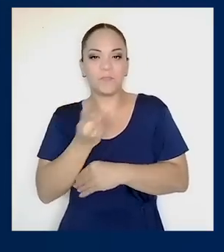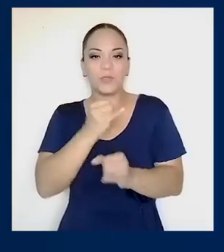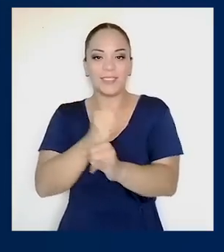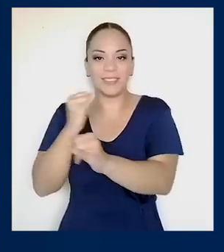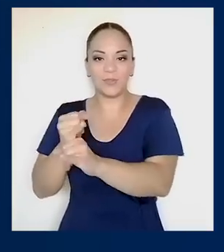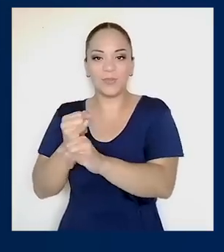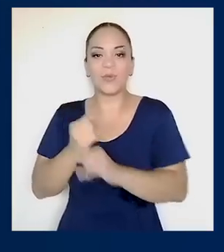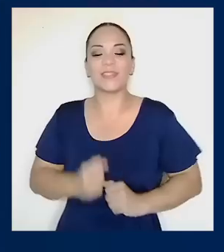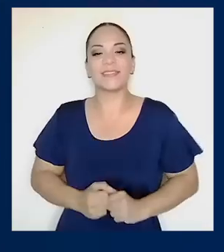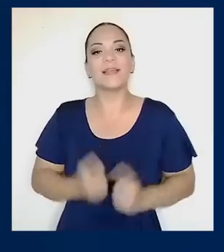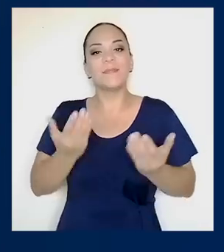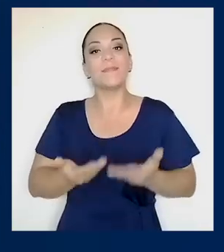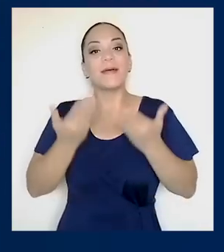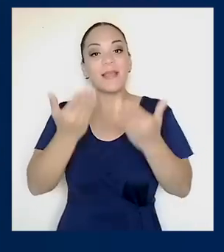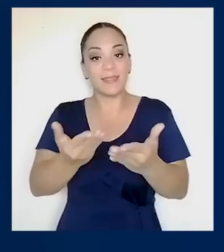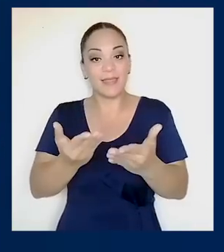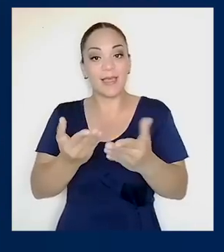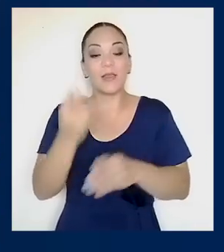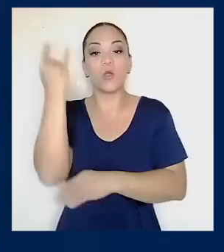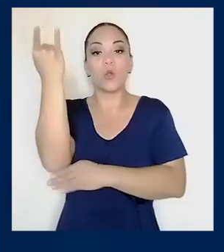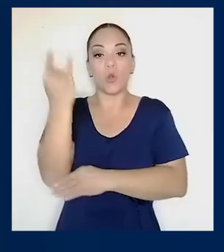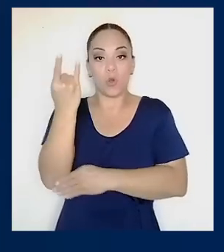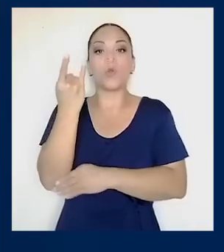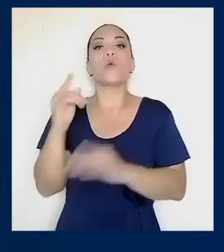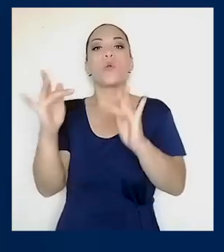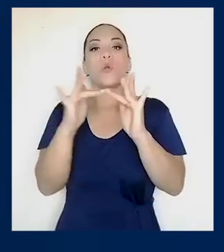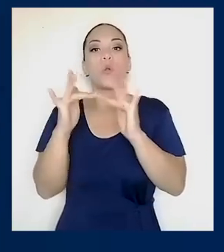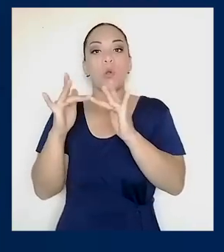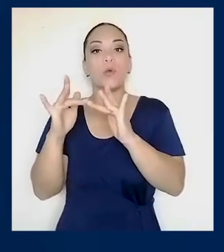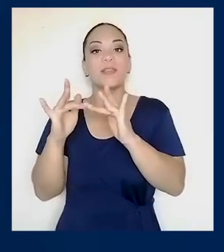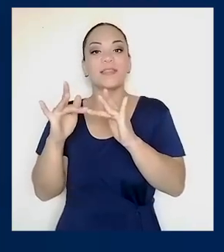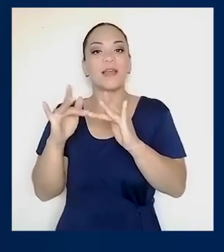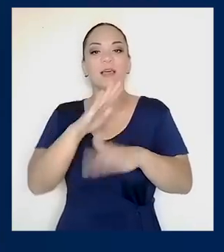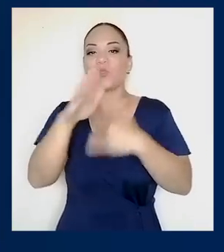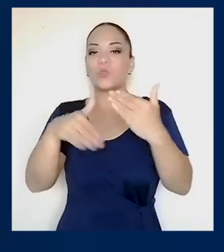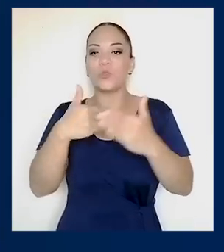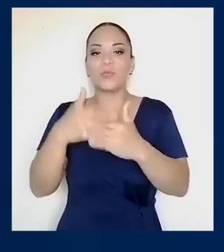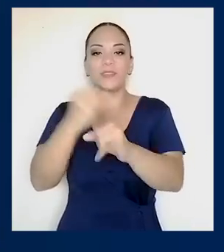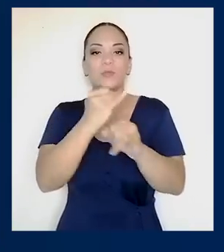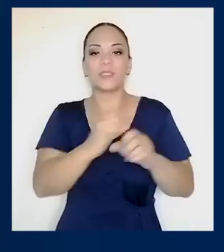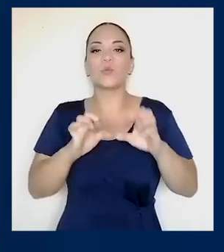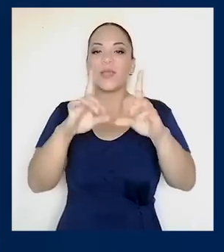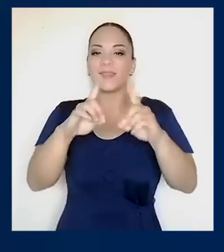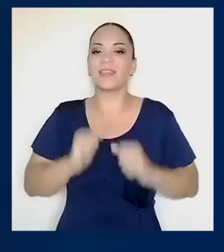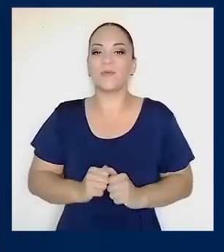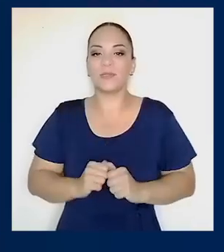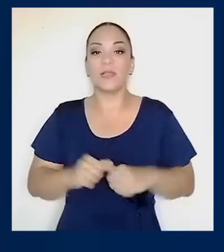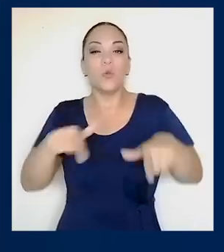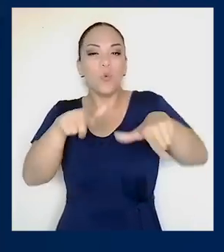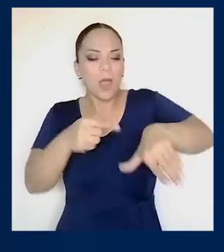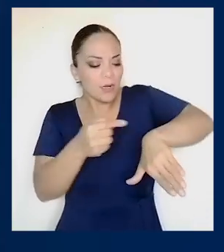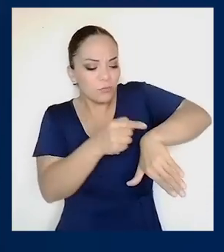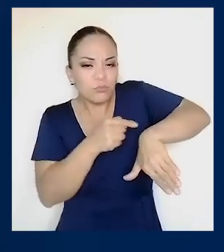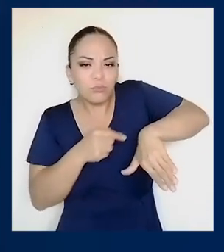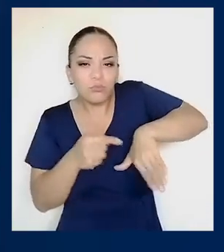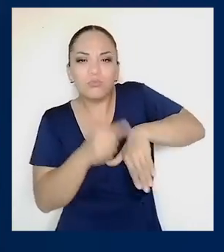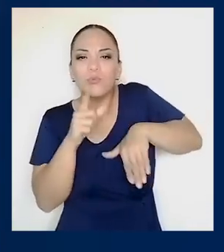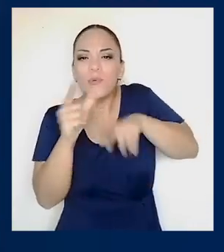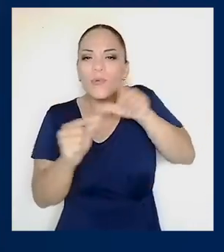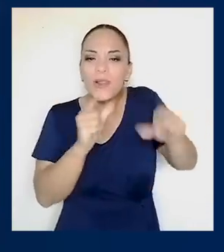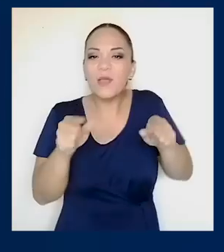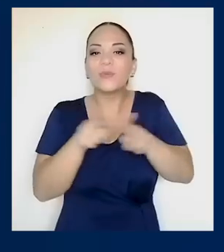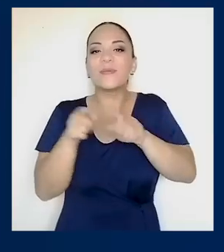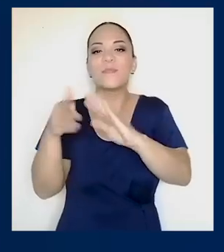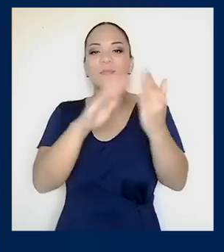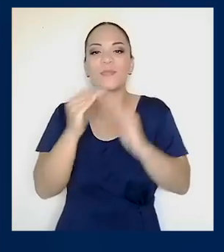Ricense de Electricidad, ELICE. para dotar de conectividad a todos los centros educativos en lugares remotos y